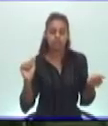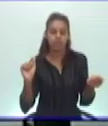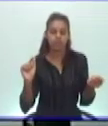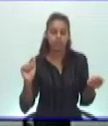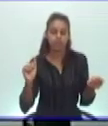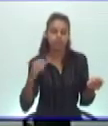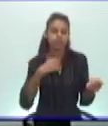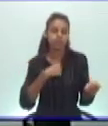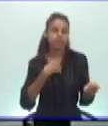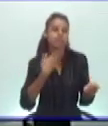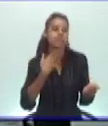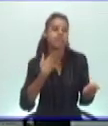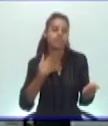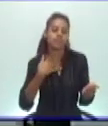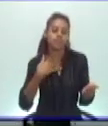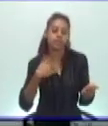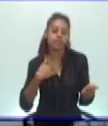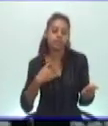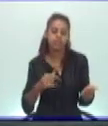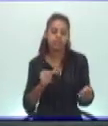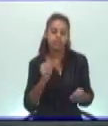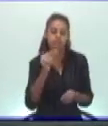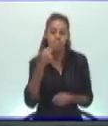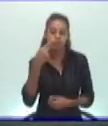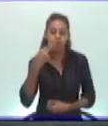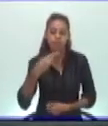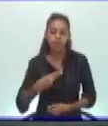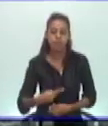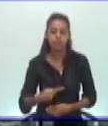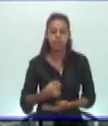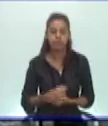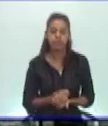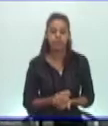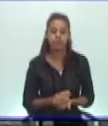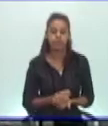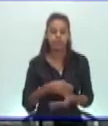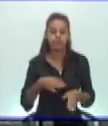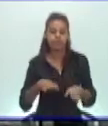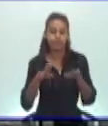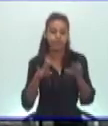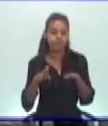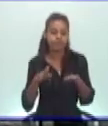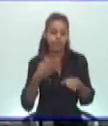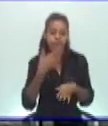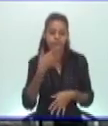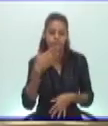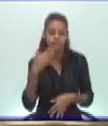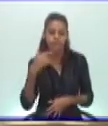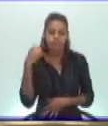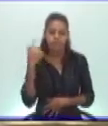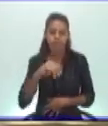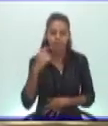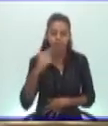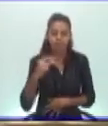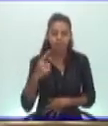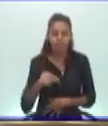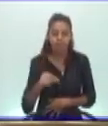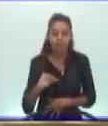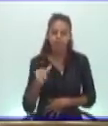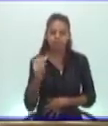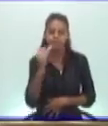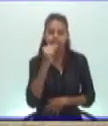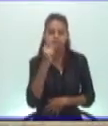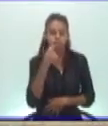las aspiraciones más preciadas del ser humano. Evita perderla al esclavizarte con un tóxico.